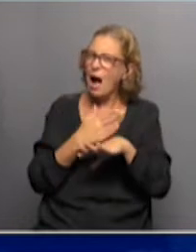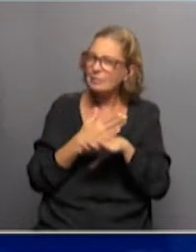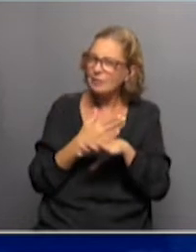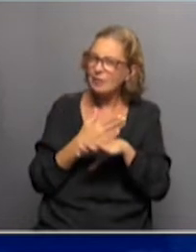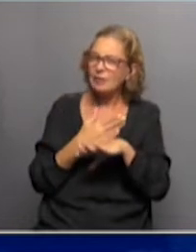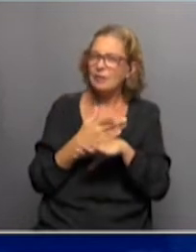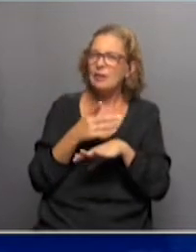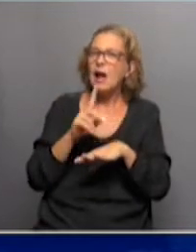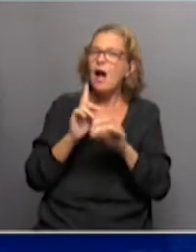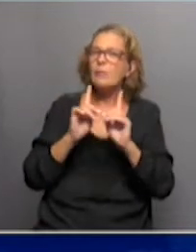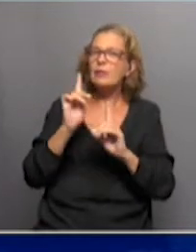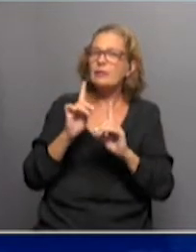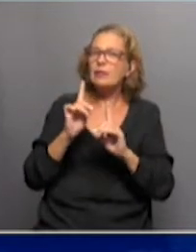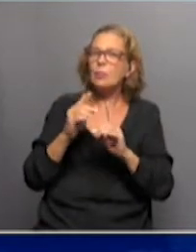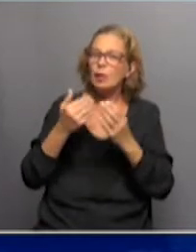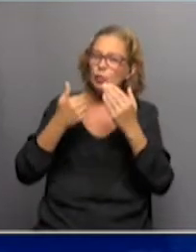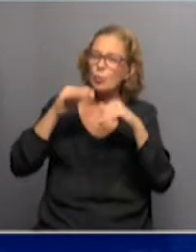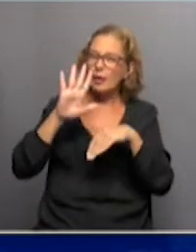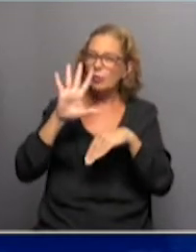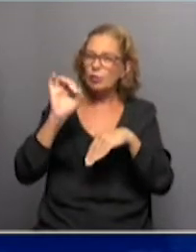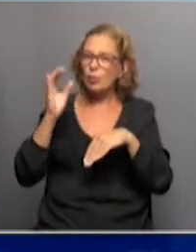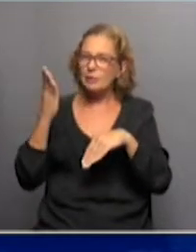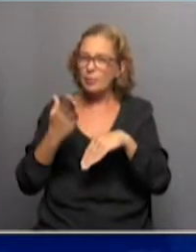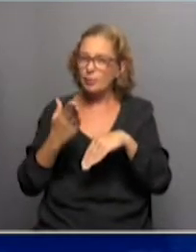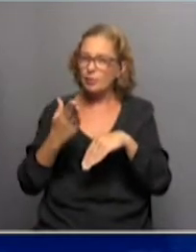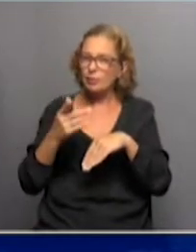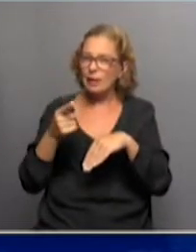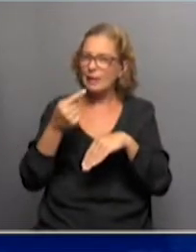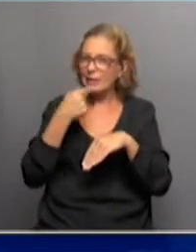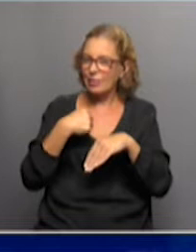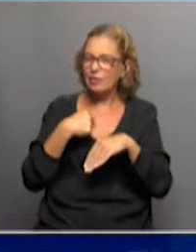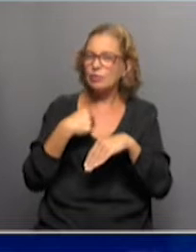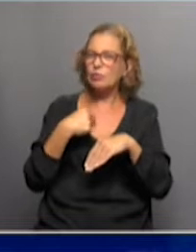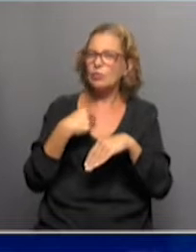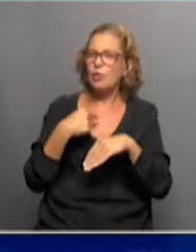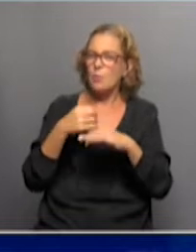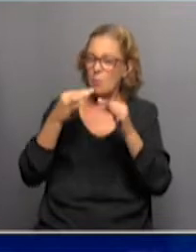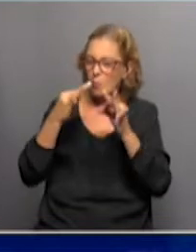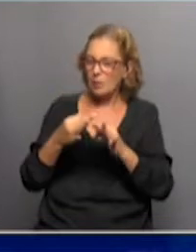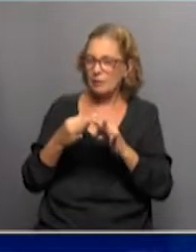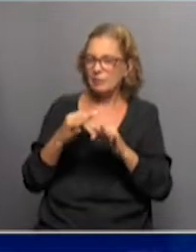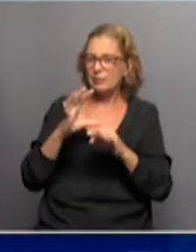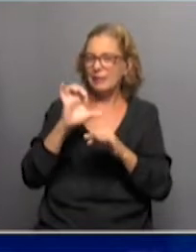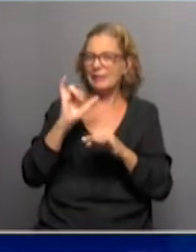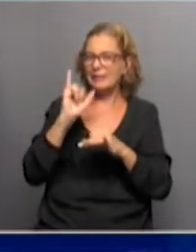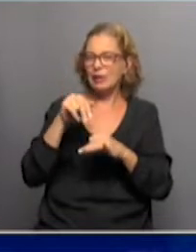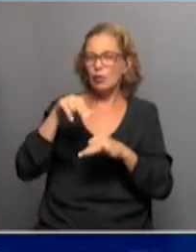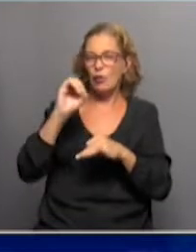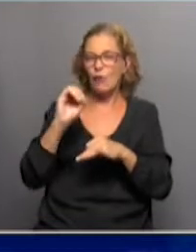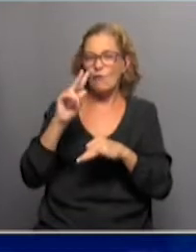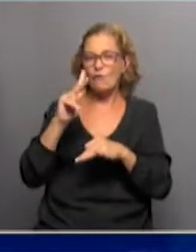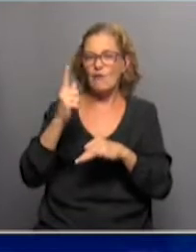en esos lugares está superando el 50% que aquí se ha dicho muchas veces que era el nivel de efectividad de la de Sinovac? Sí,